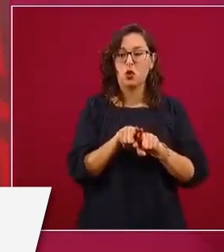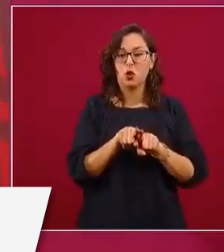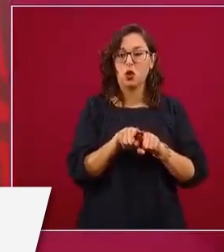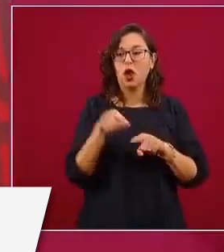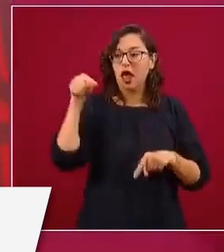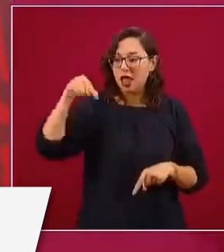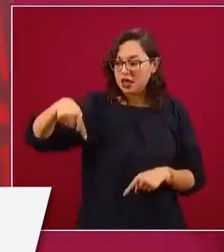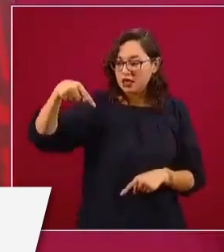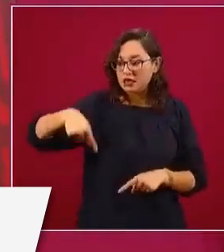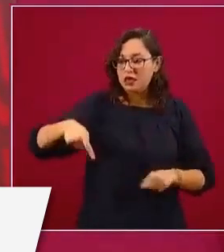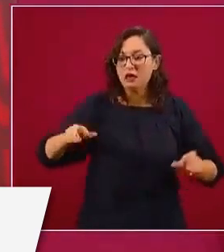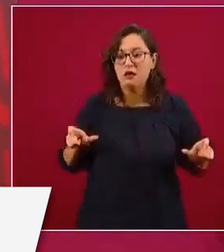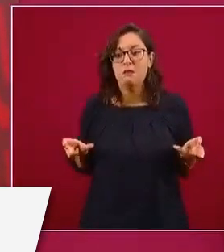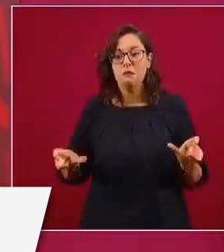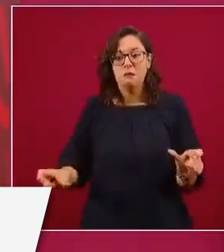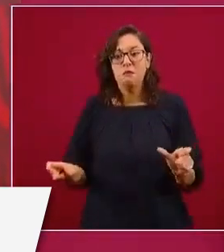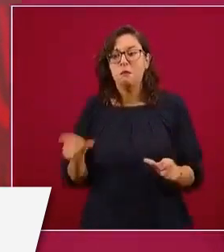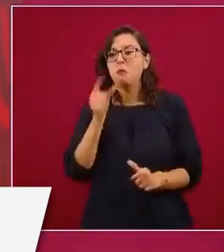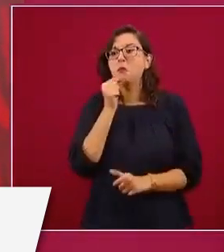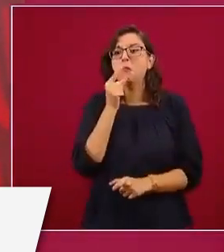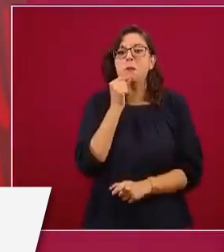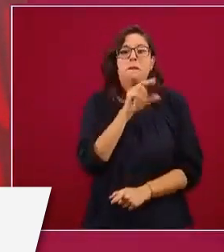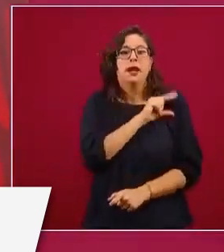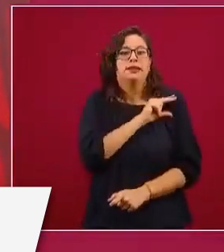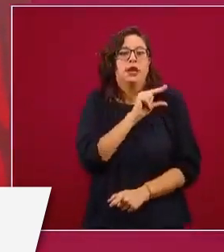cuidadas por policía privada.